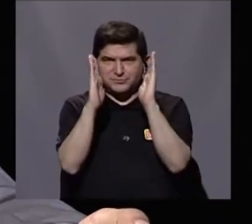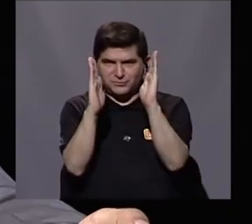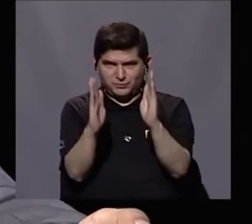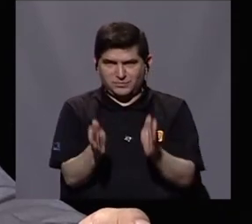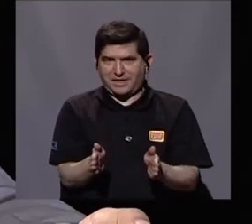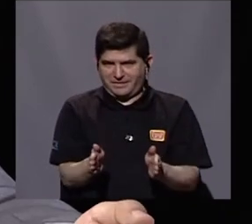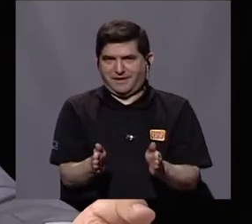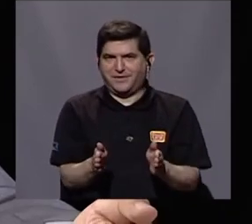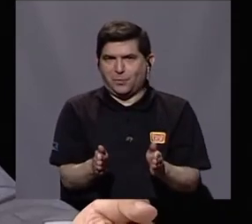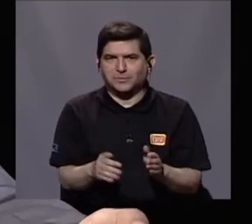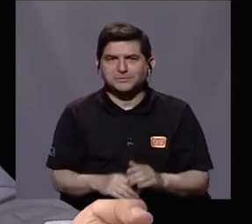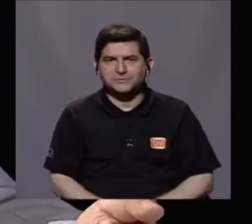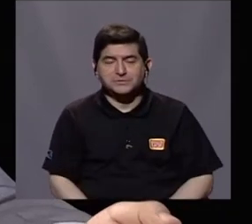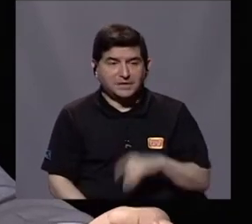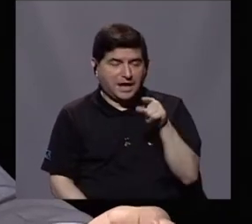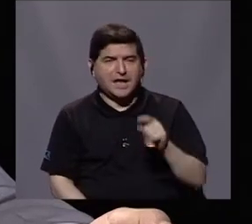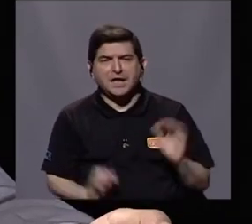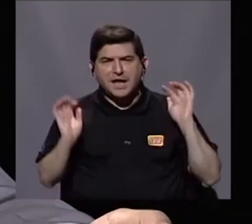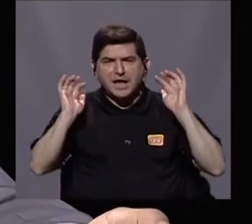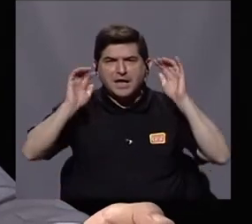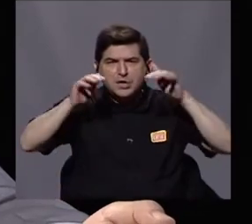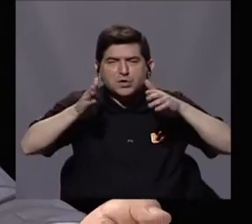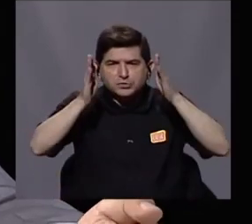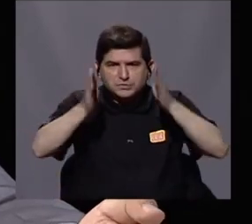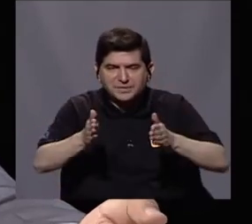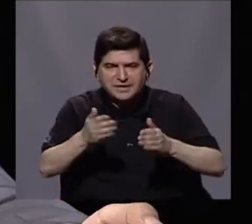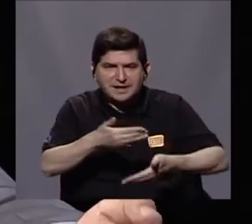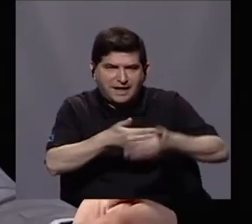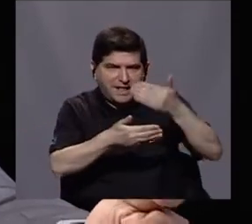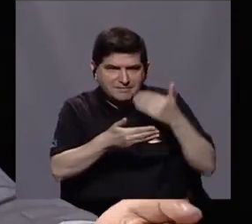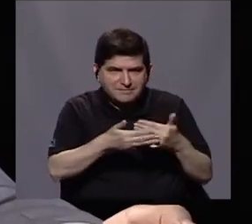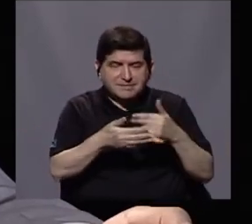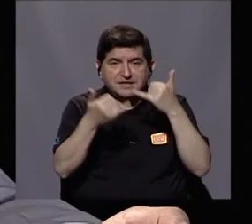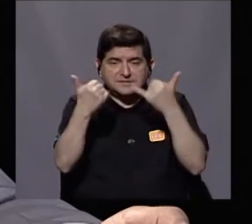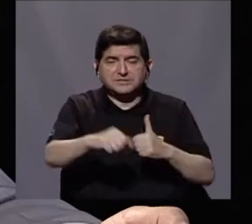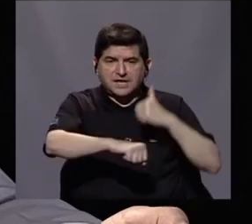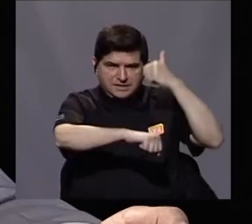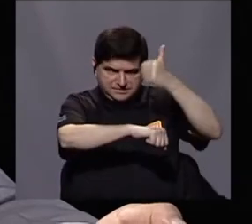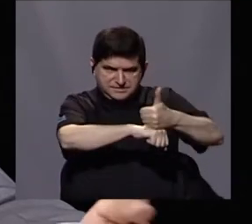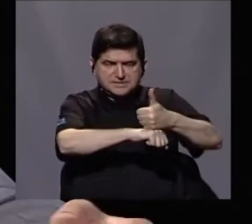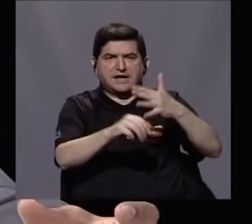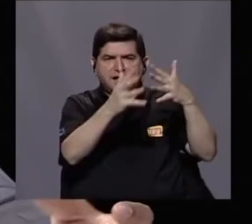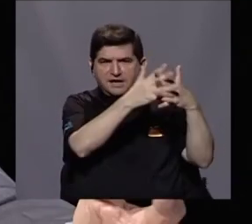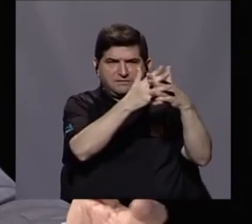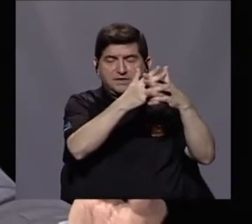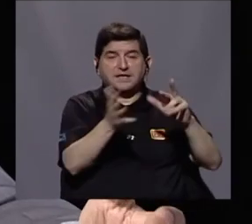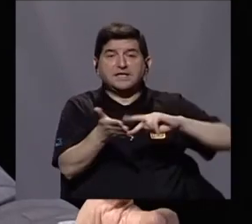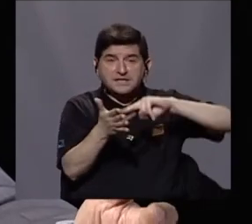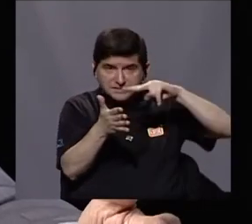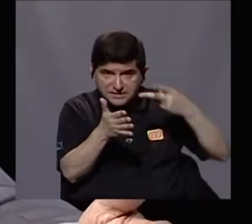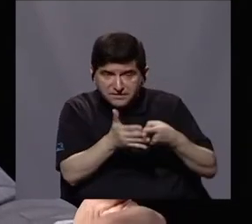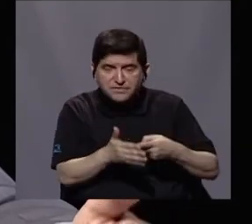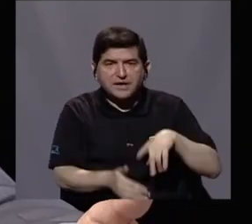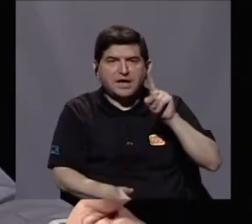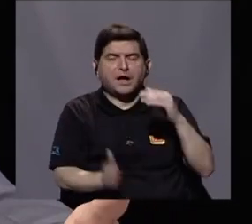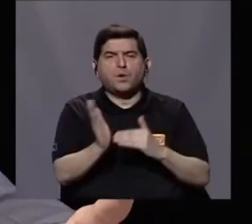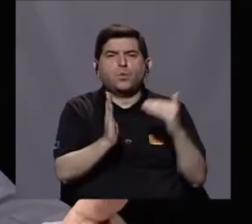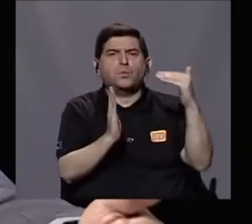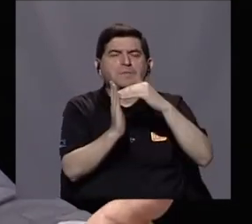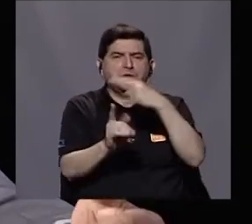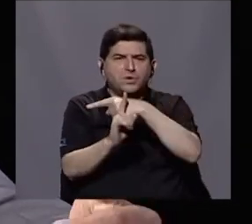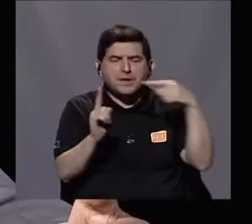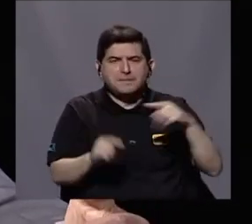que fueron migrantes en algún momento, que ya se establecieron en los Estados Unidos y que representan casi un millón y medio de